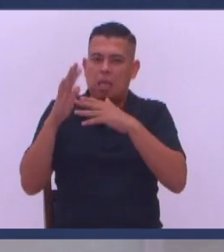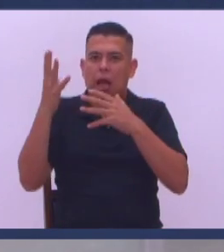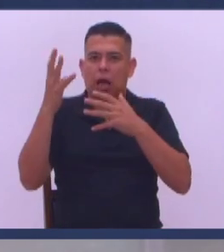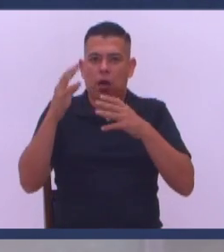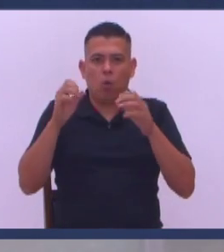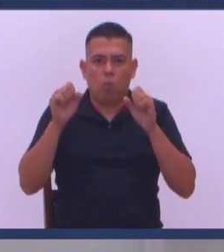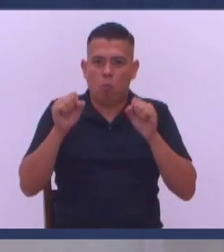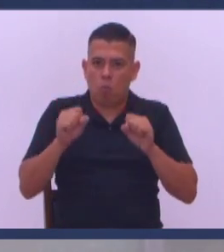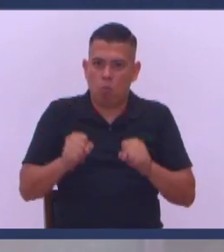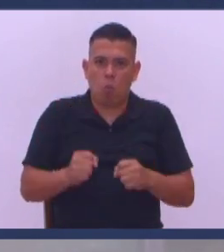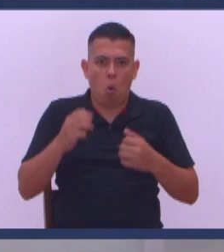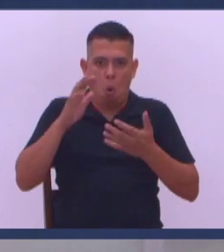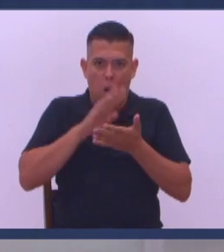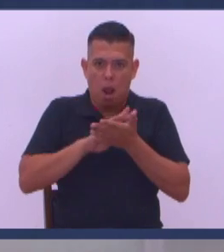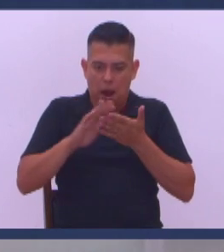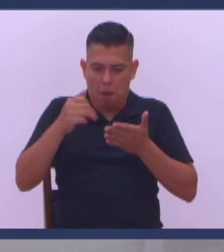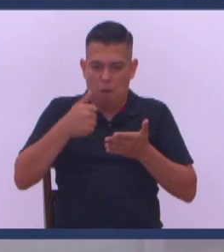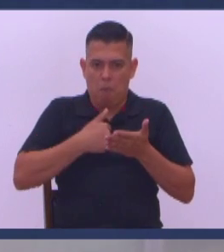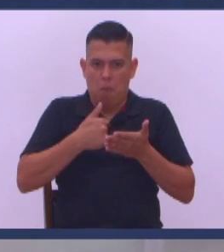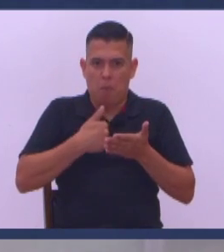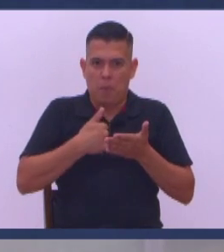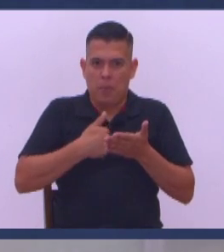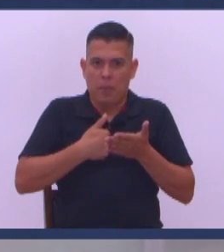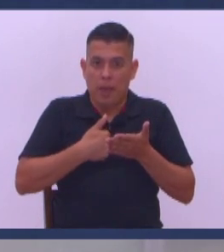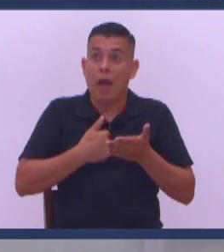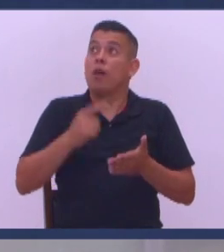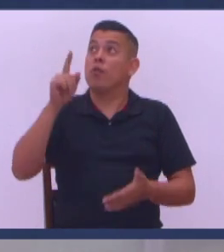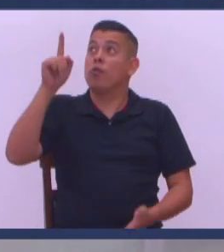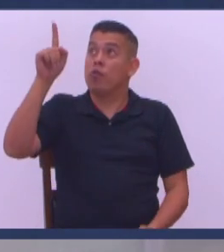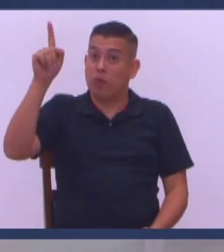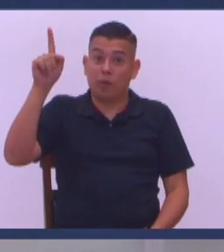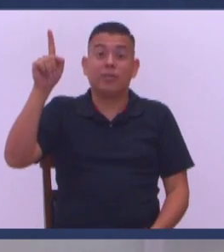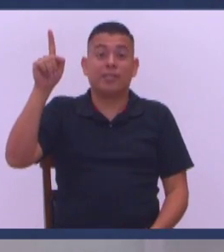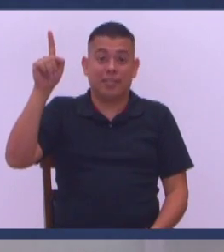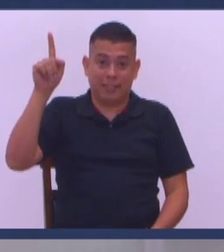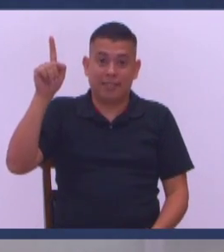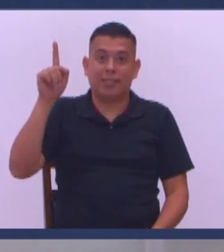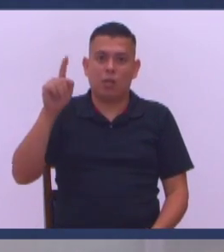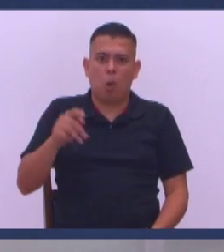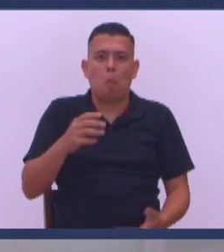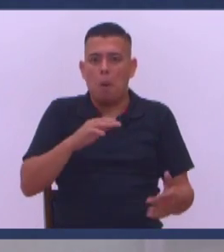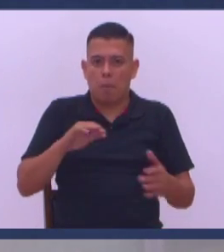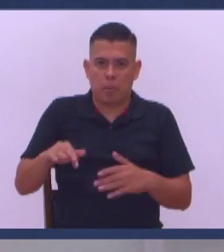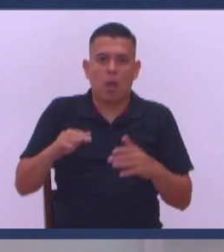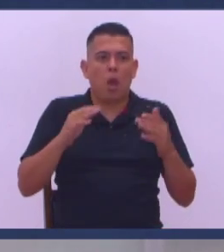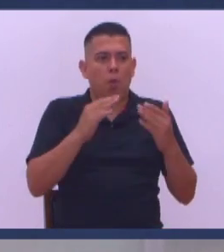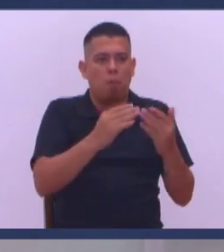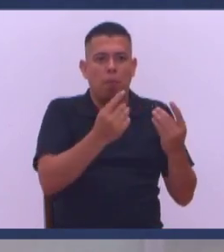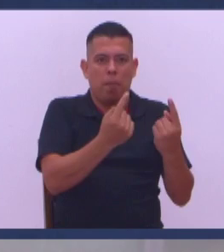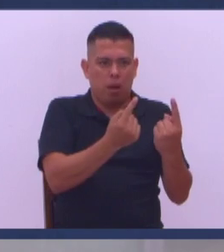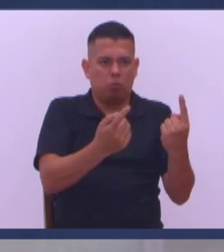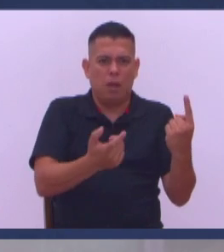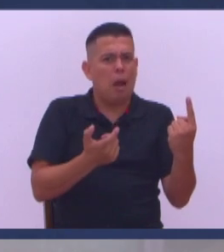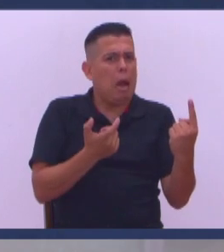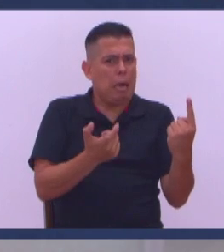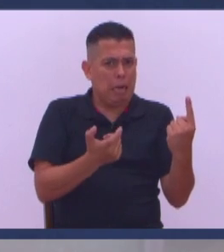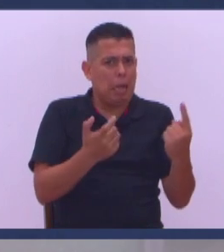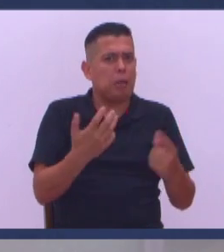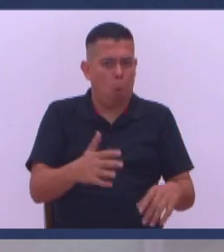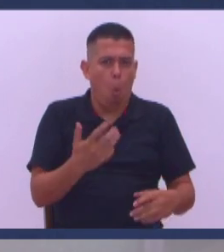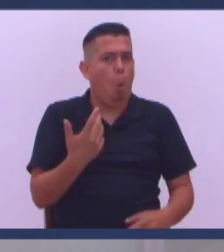Como la educación Como el poder No lo pudieron hacer Porque hay gente Que es muy rica Pero es muy mal creada